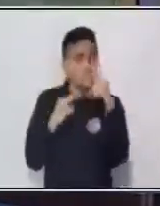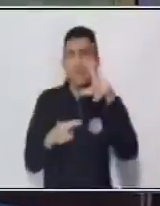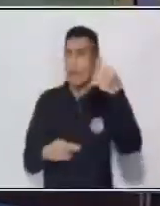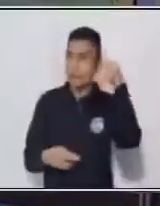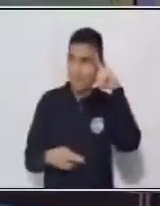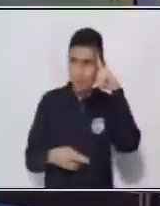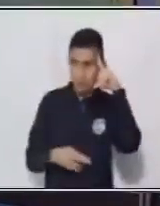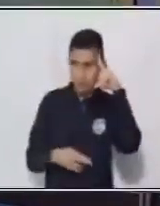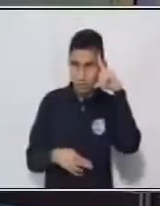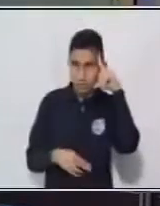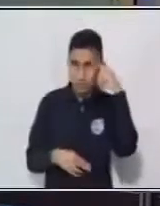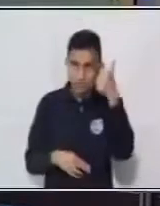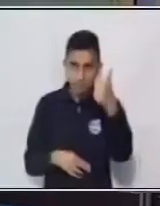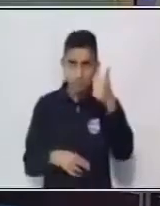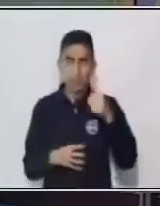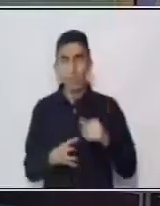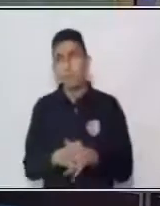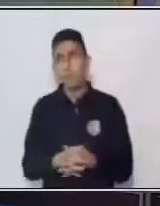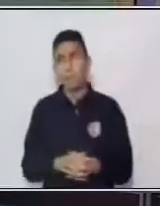Excelente.